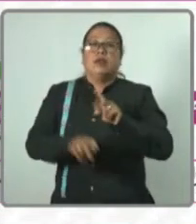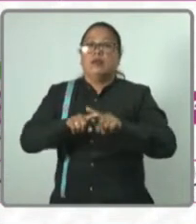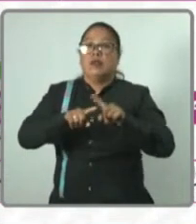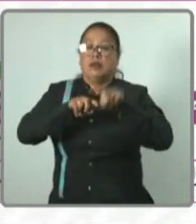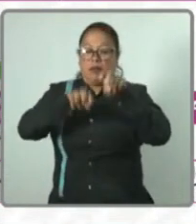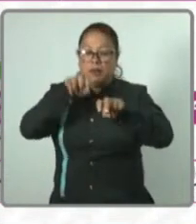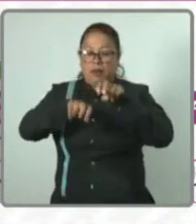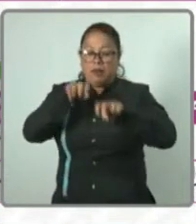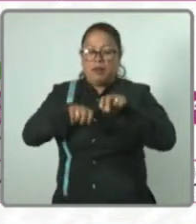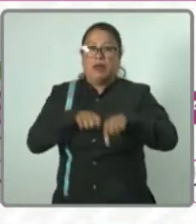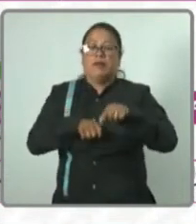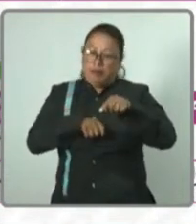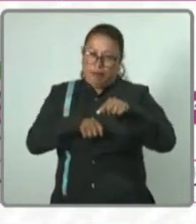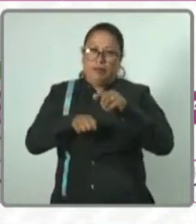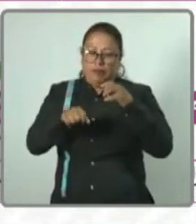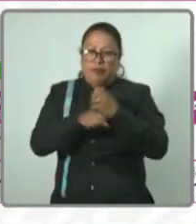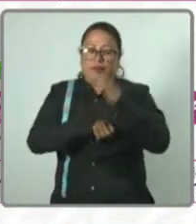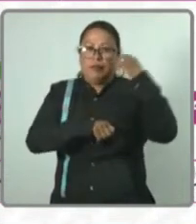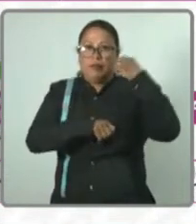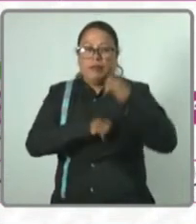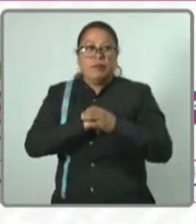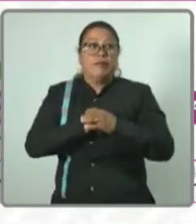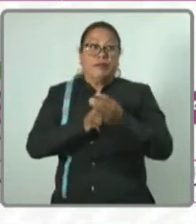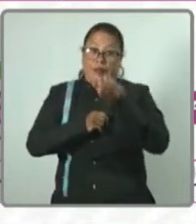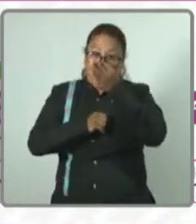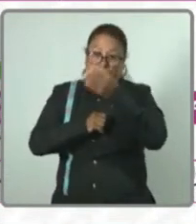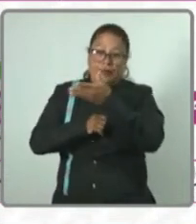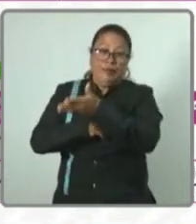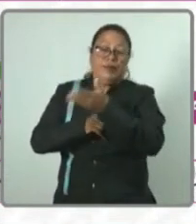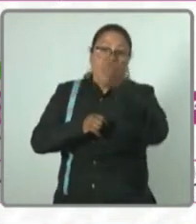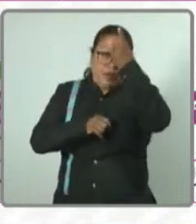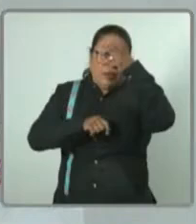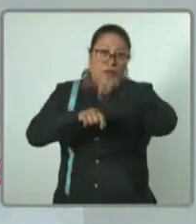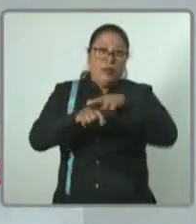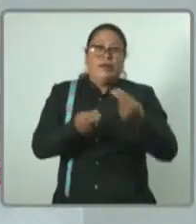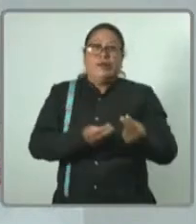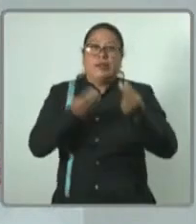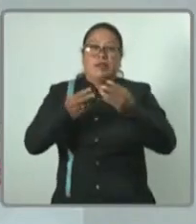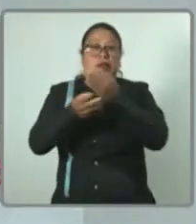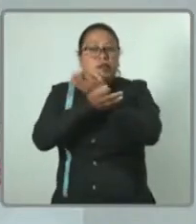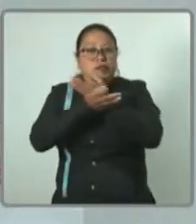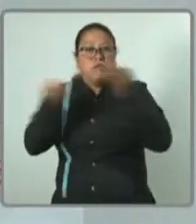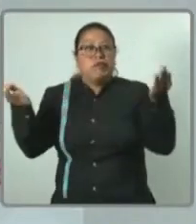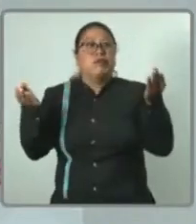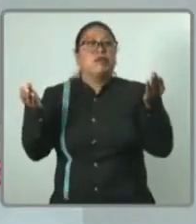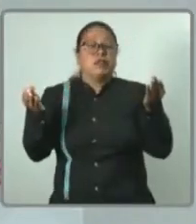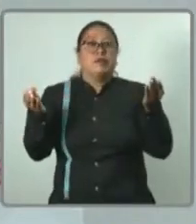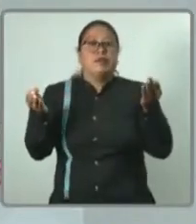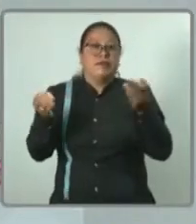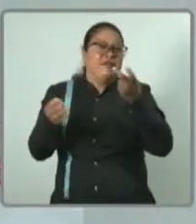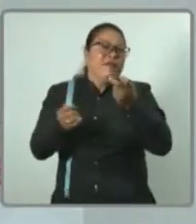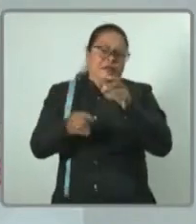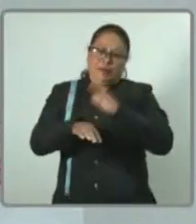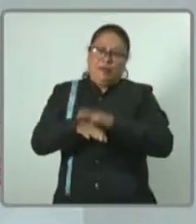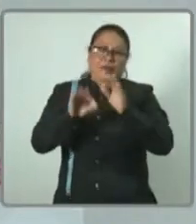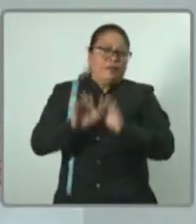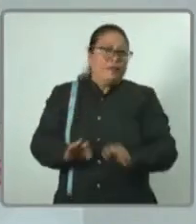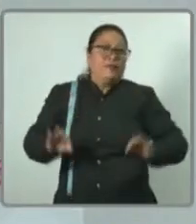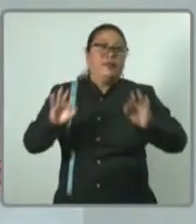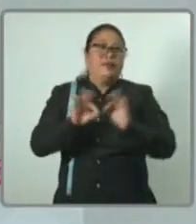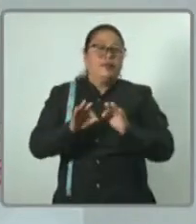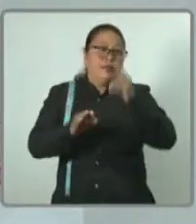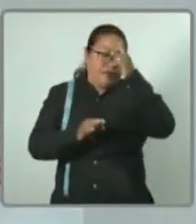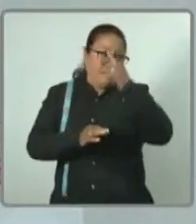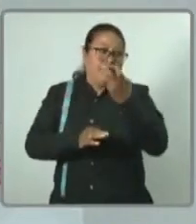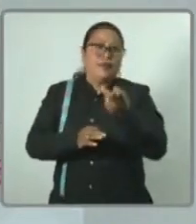en el Estado. Y en unos momentos, su director comercial realizará un anuncio que robustecerá aún más la